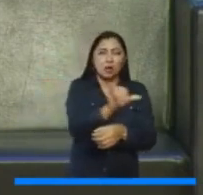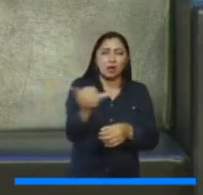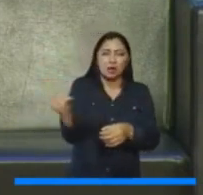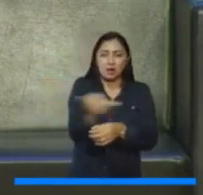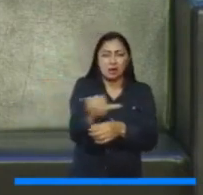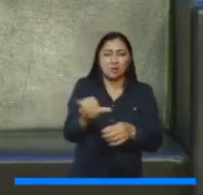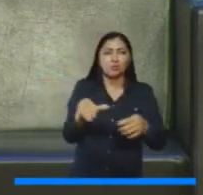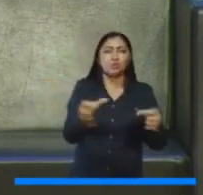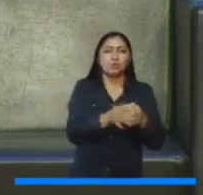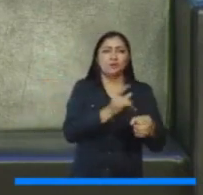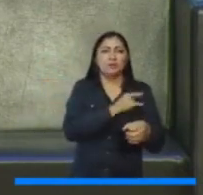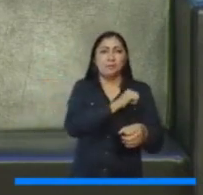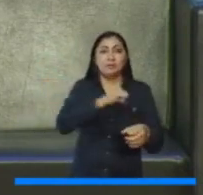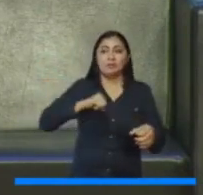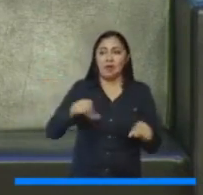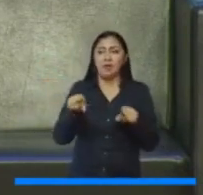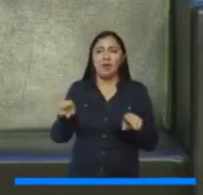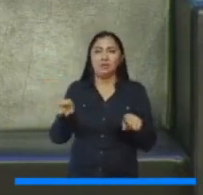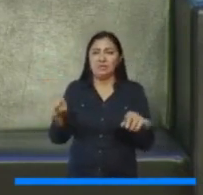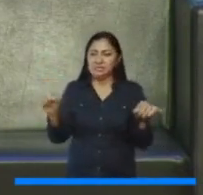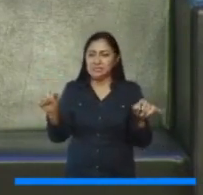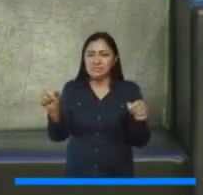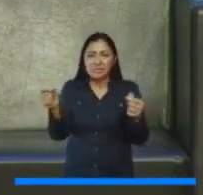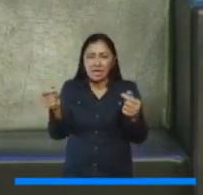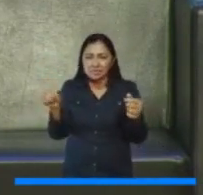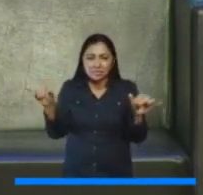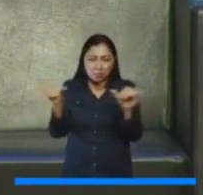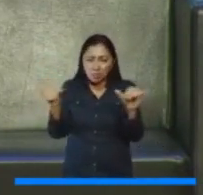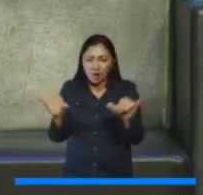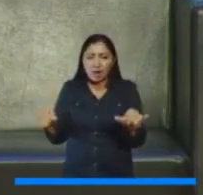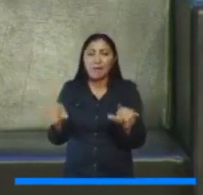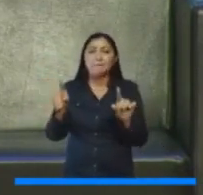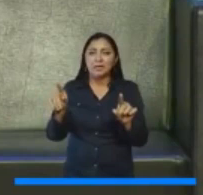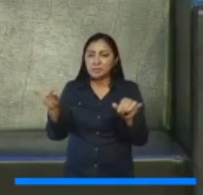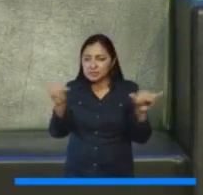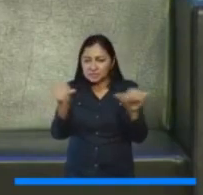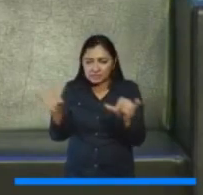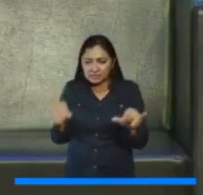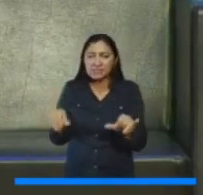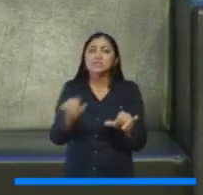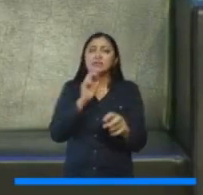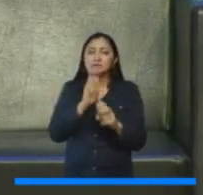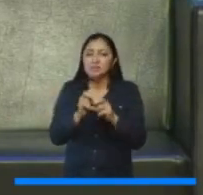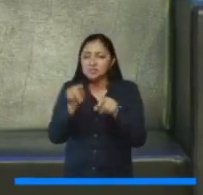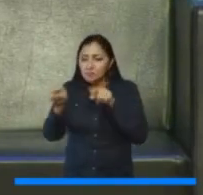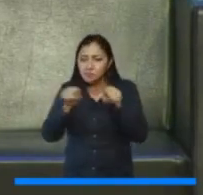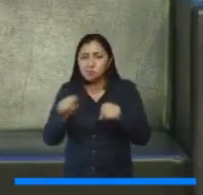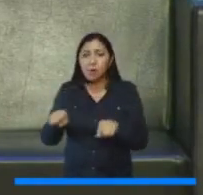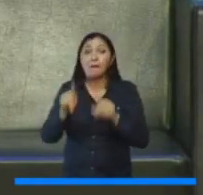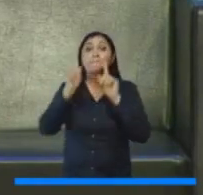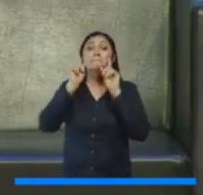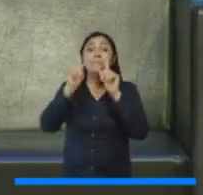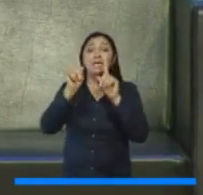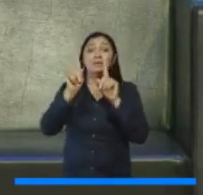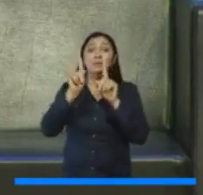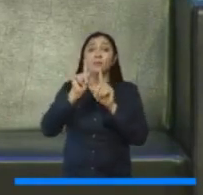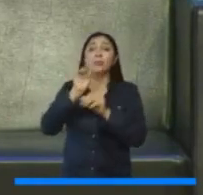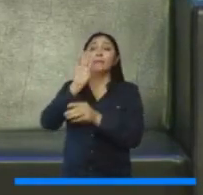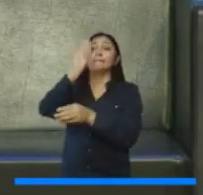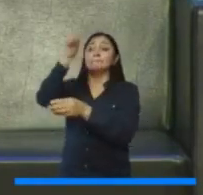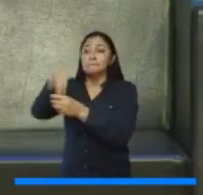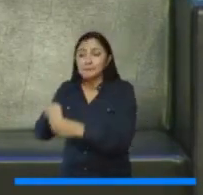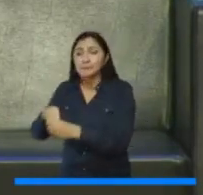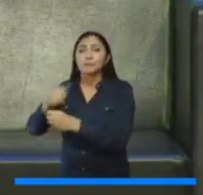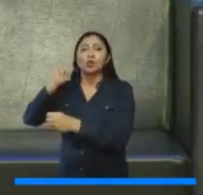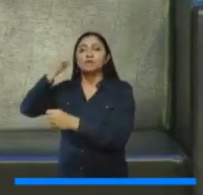similitudes hay complejidades. Y la, digamos, la gobernabilidad, la gobernanza en la universidad